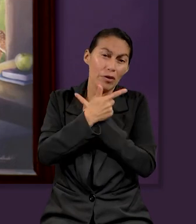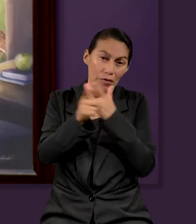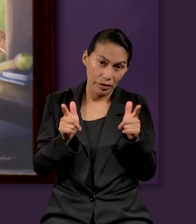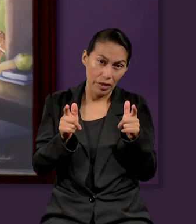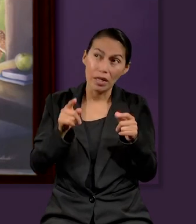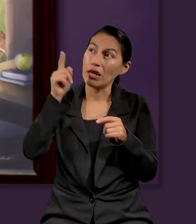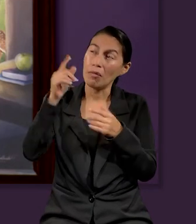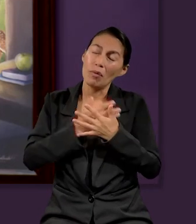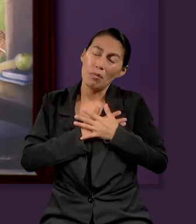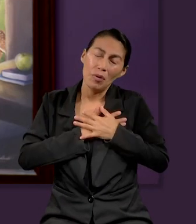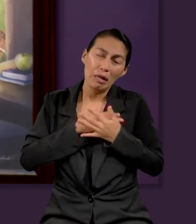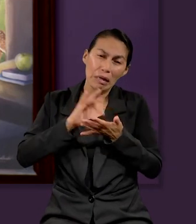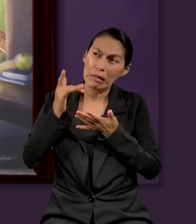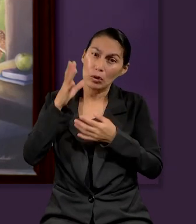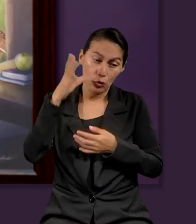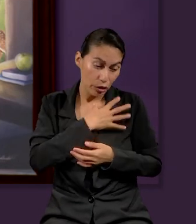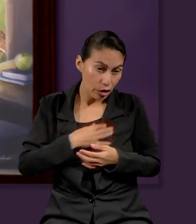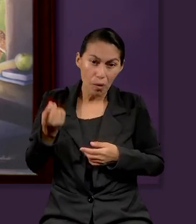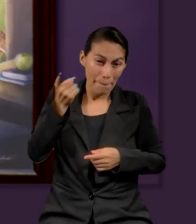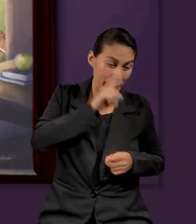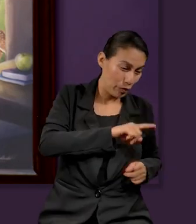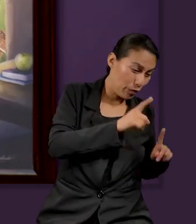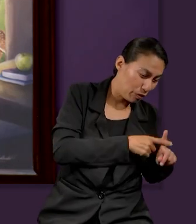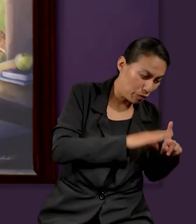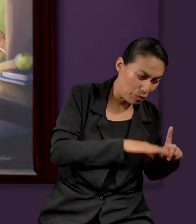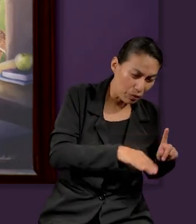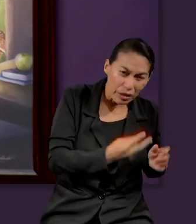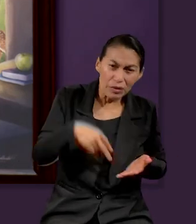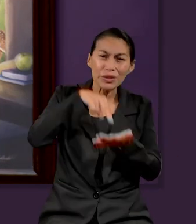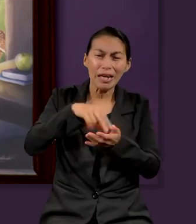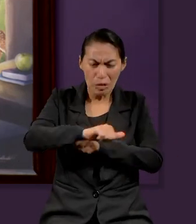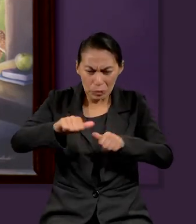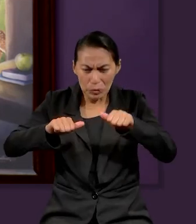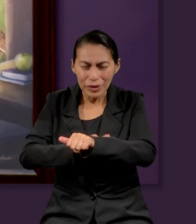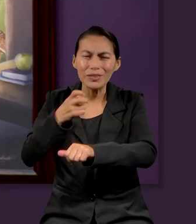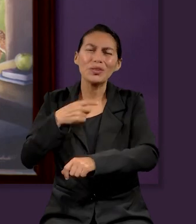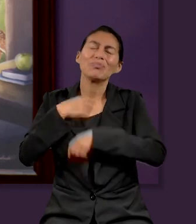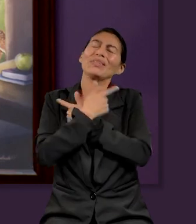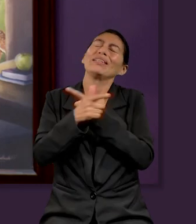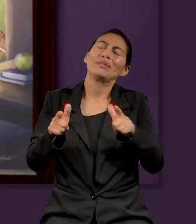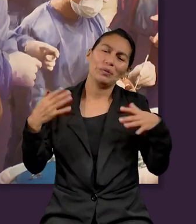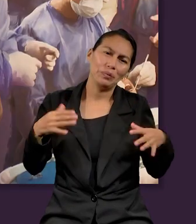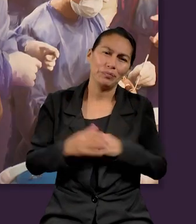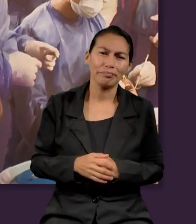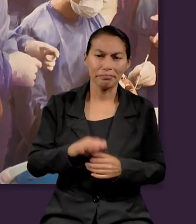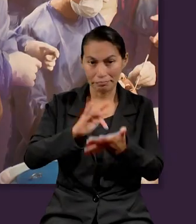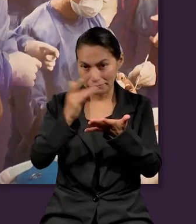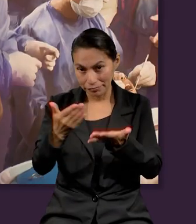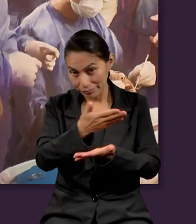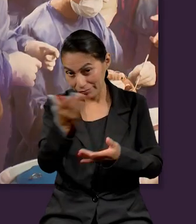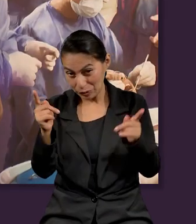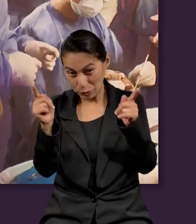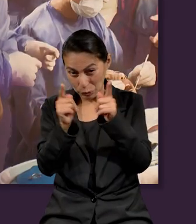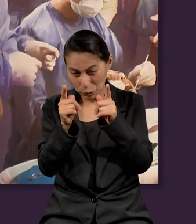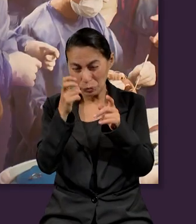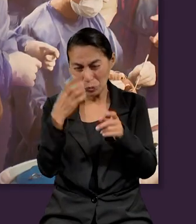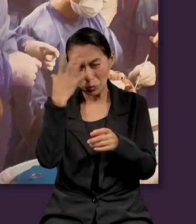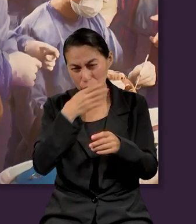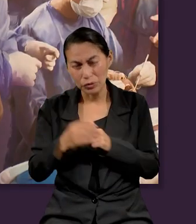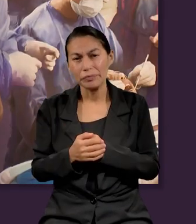y la respetó, aun sabiendo que podíamos pecar. Pero por amor también dio a su Hijo en sacrificio para que seamos libres. Gracias, muchachos.